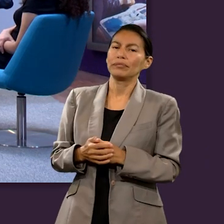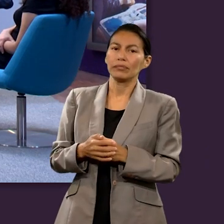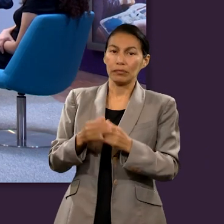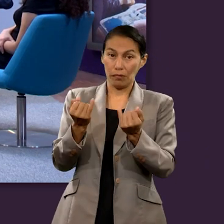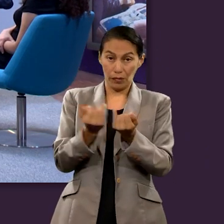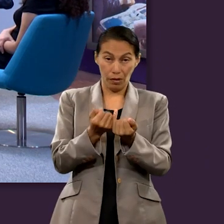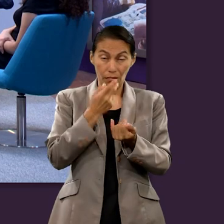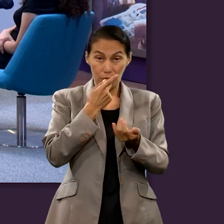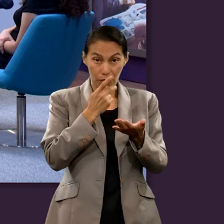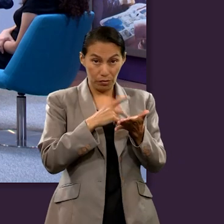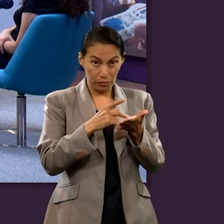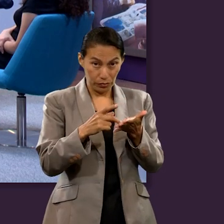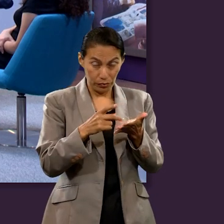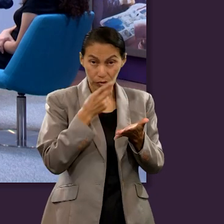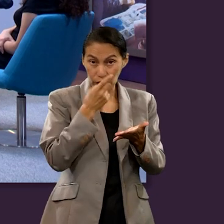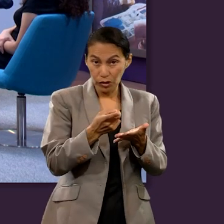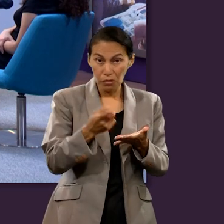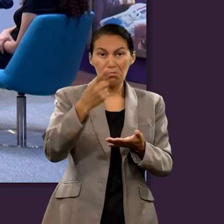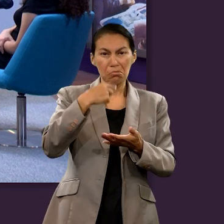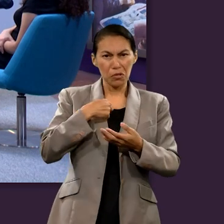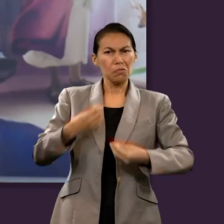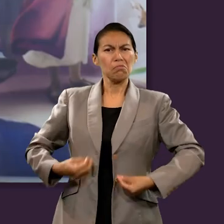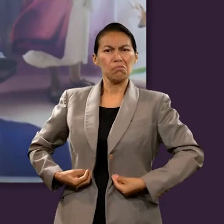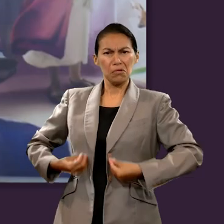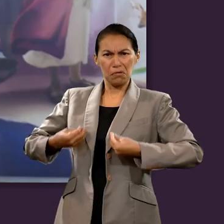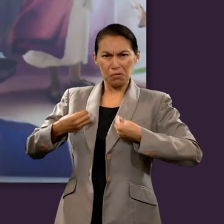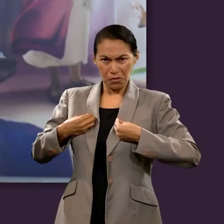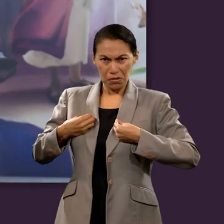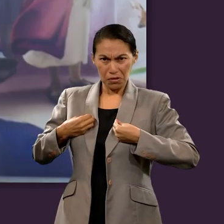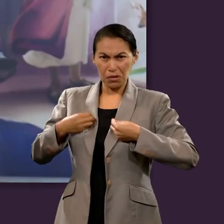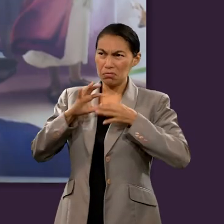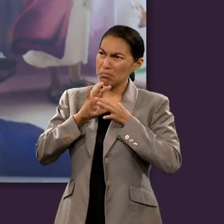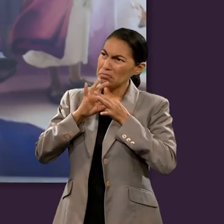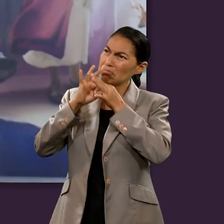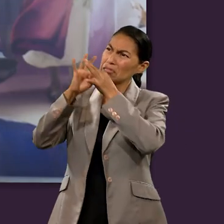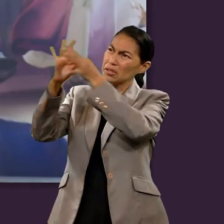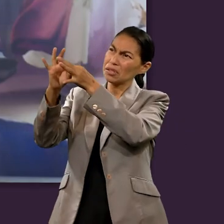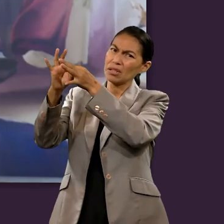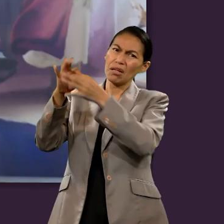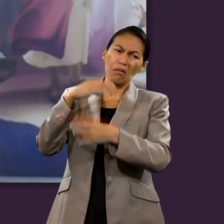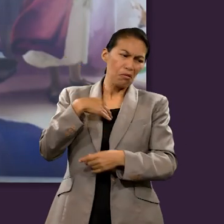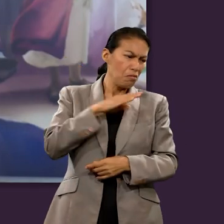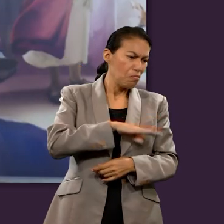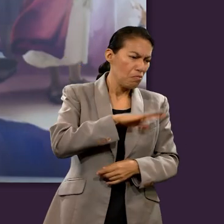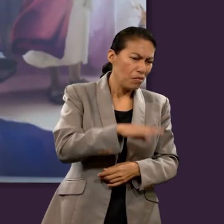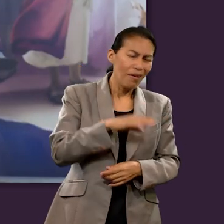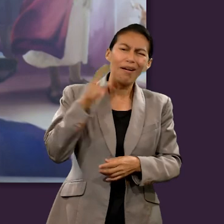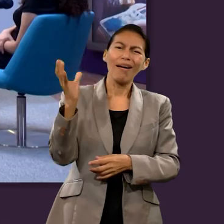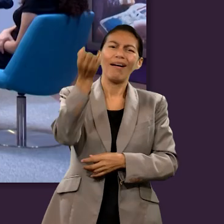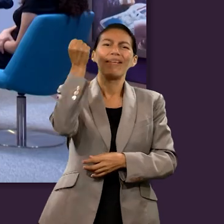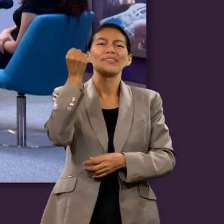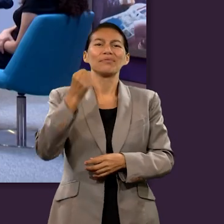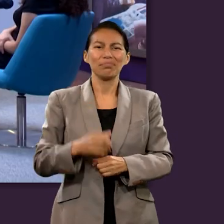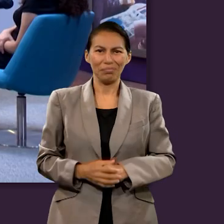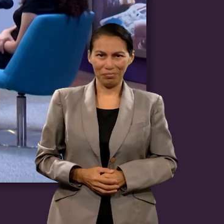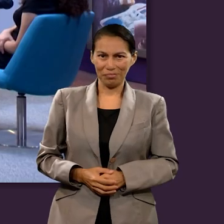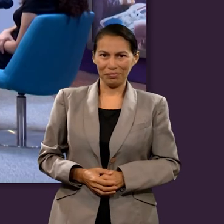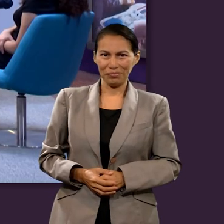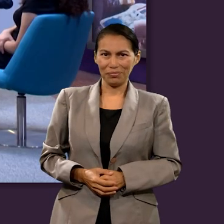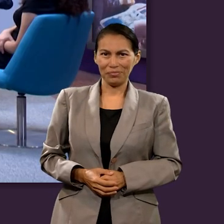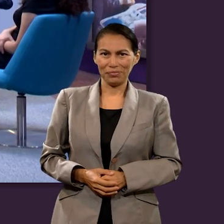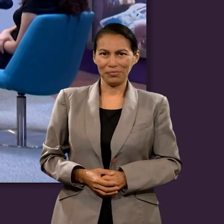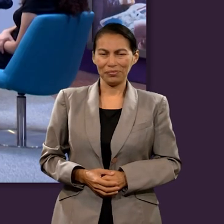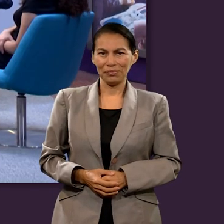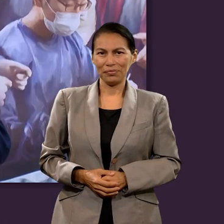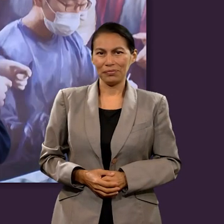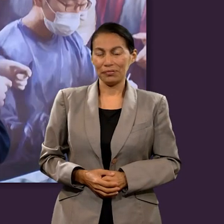y que Él tome control y en ese sentido como dijo Pablo para mí el vivir está